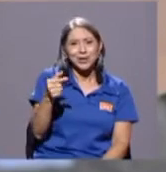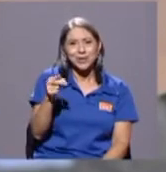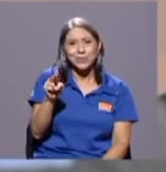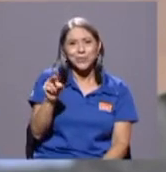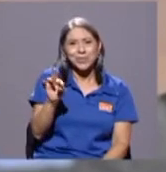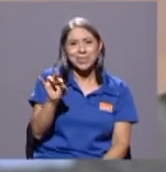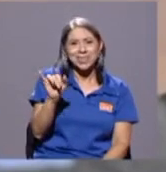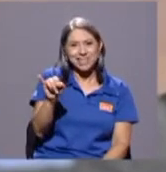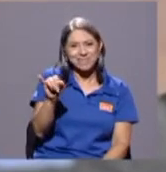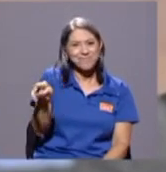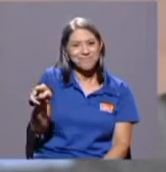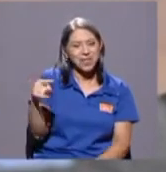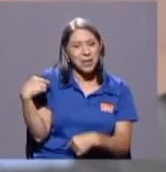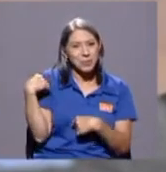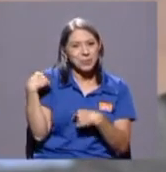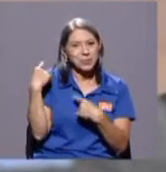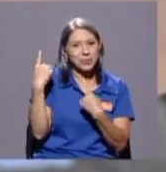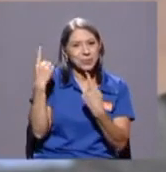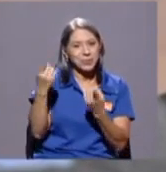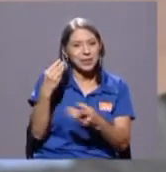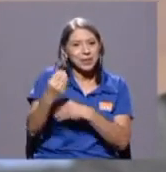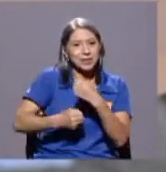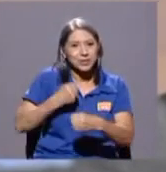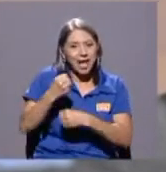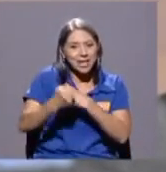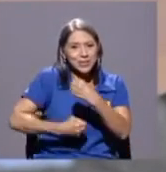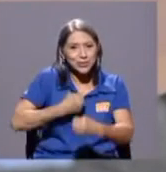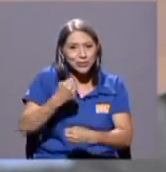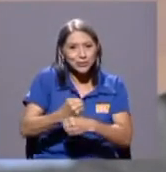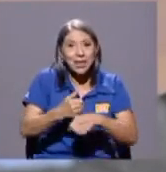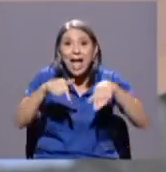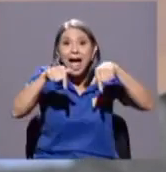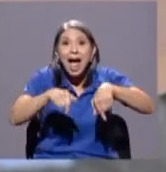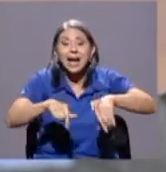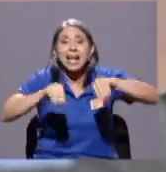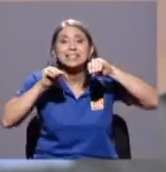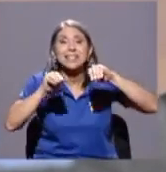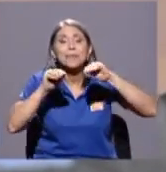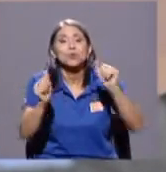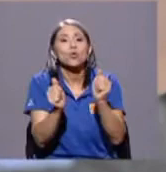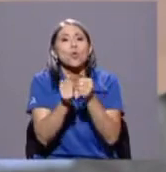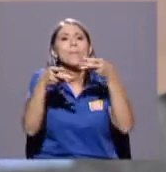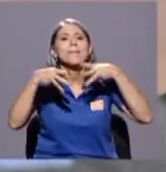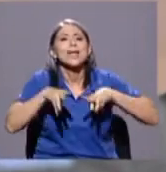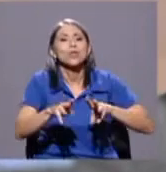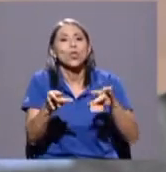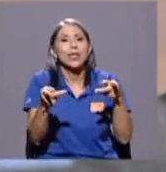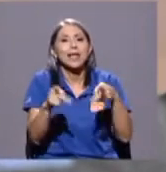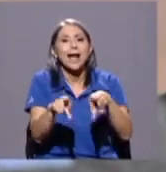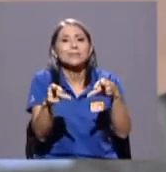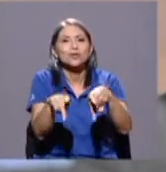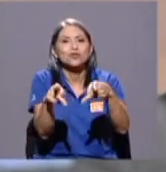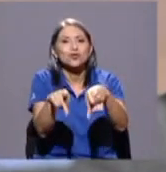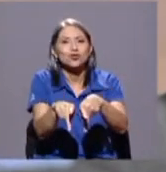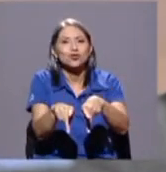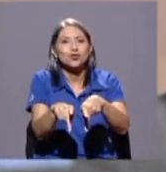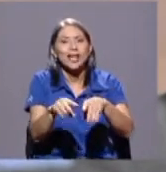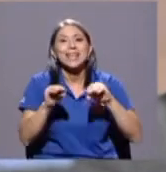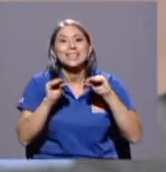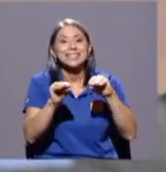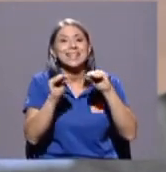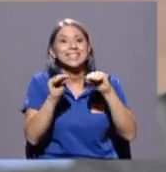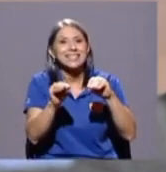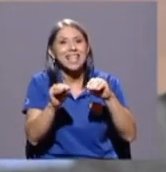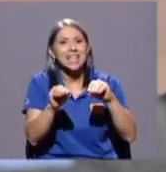a lo largo de los años. En que enseñamos con el método de casos y mucho de lo que se enseña es la gente aprende la